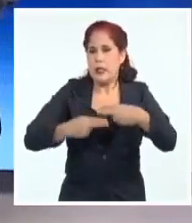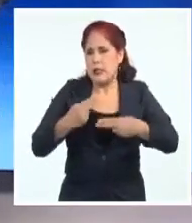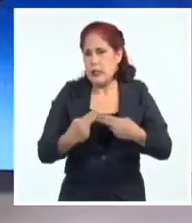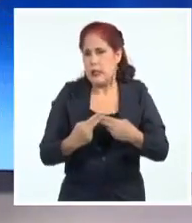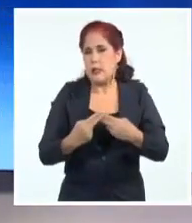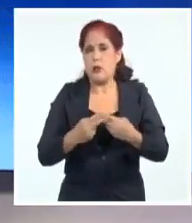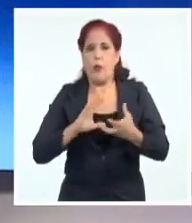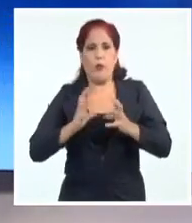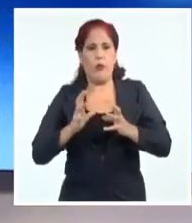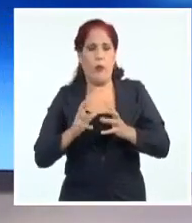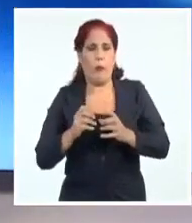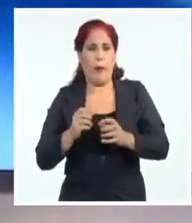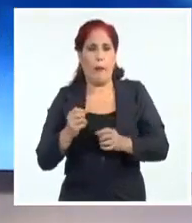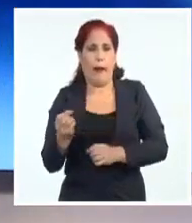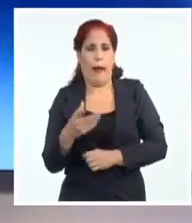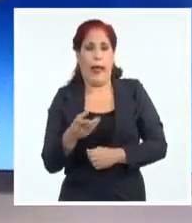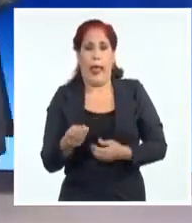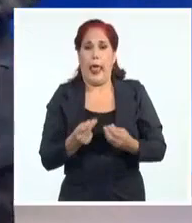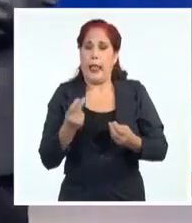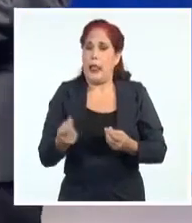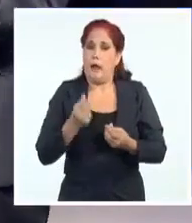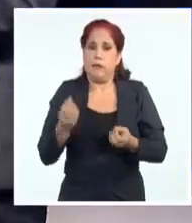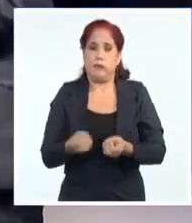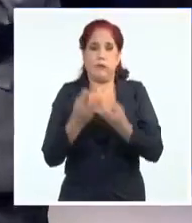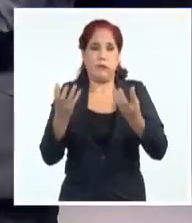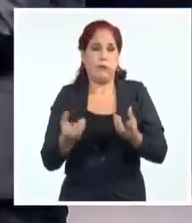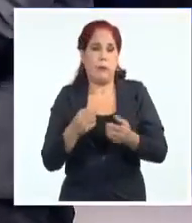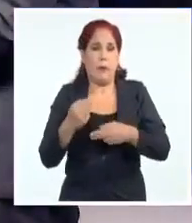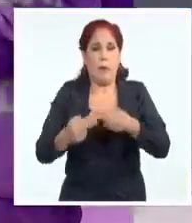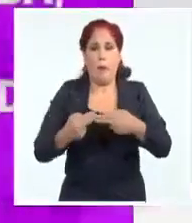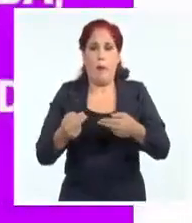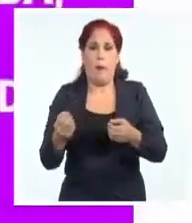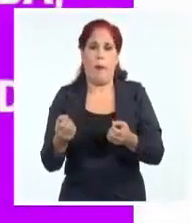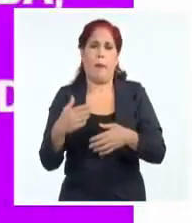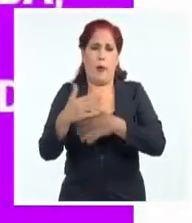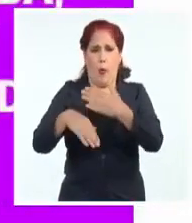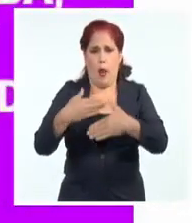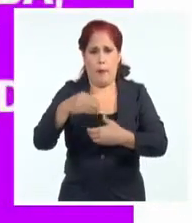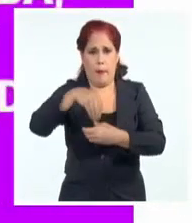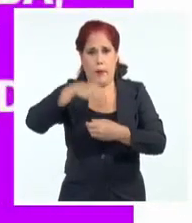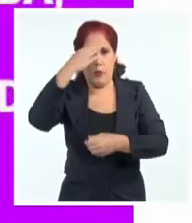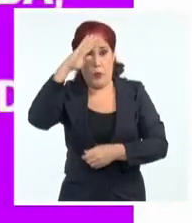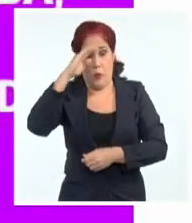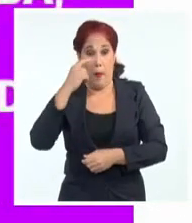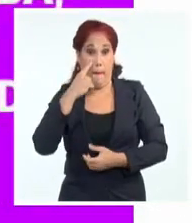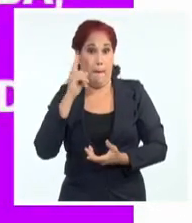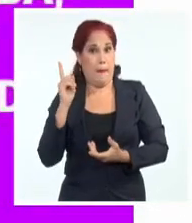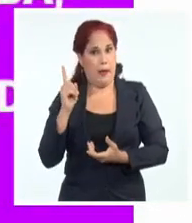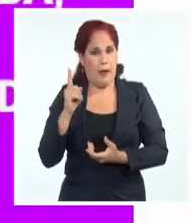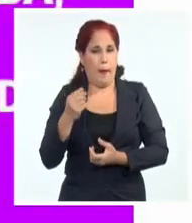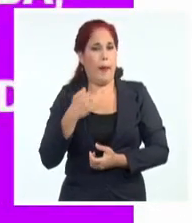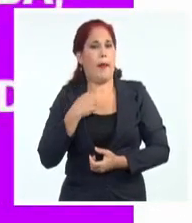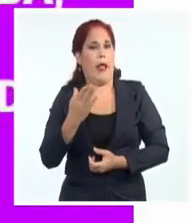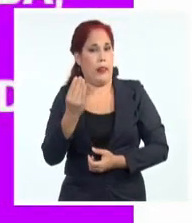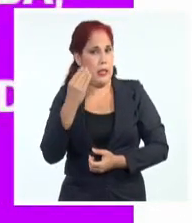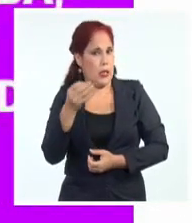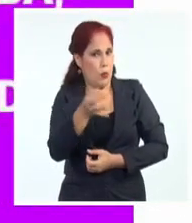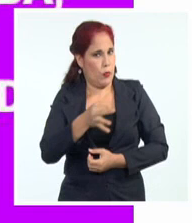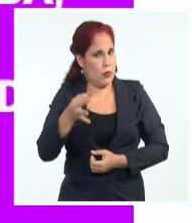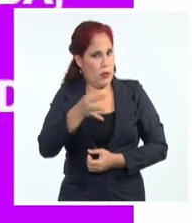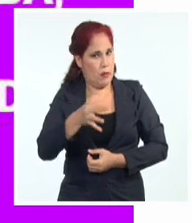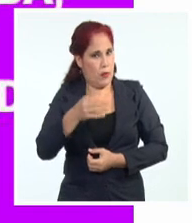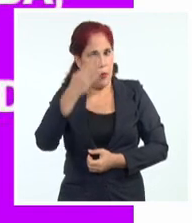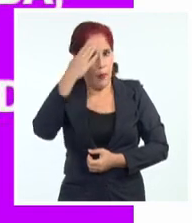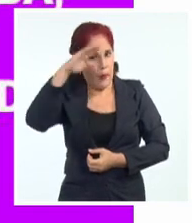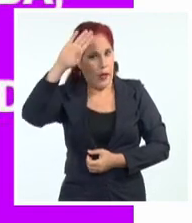de nuestro país y estimular disturbios. Miren esta. Señores, me están comunicando varios municipios de Cuba,